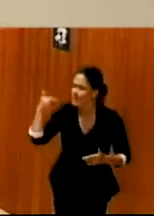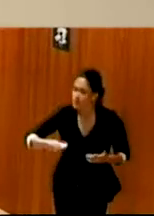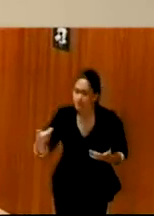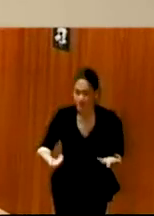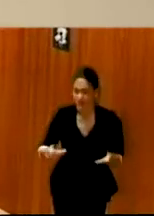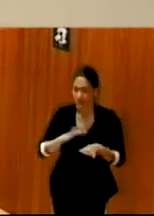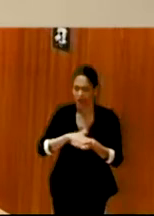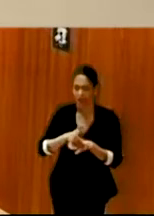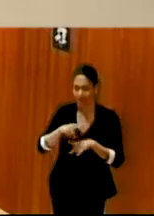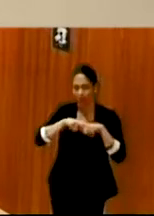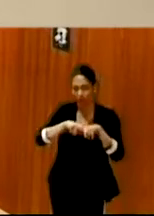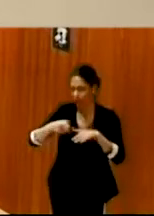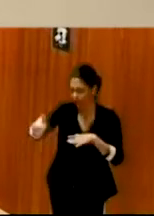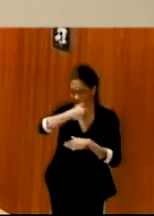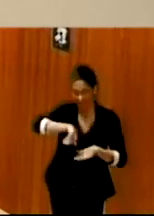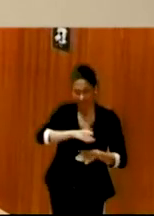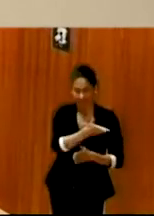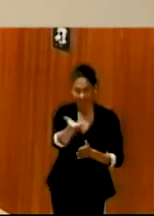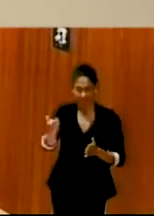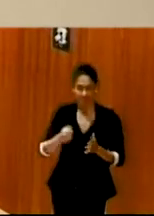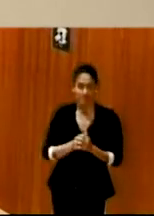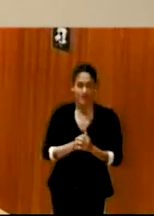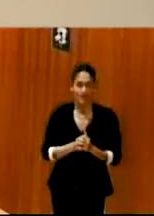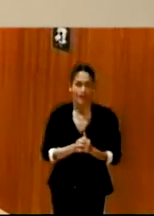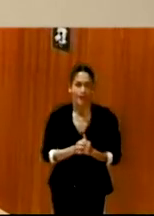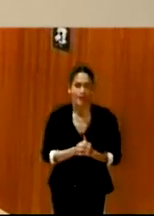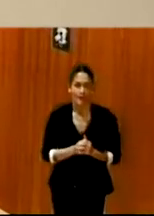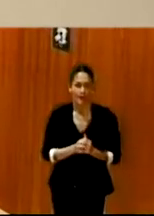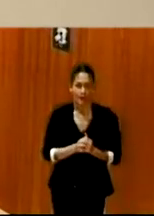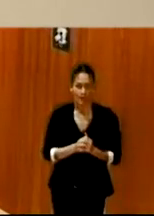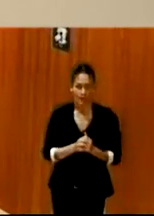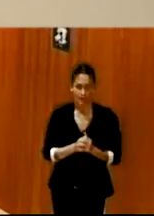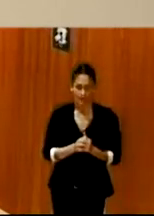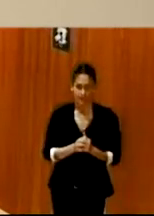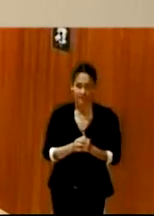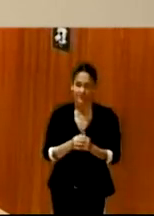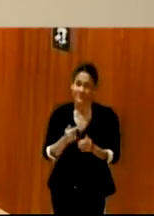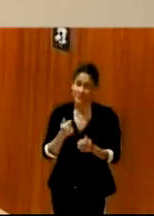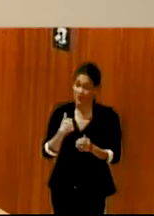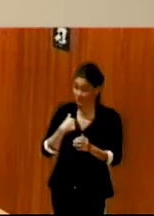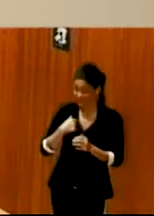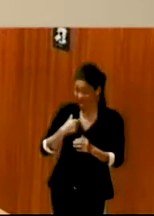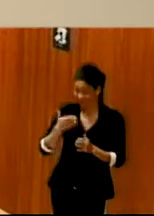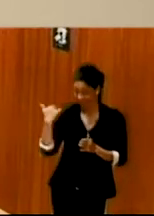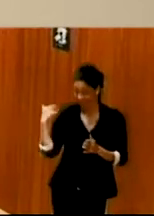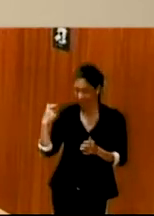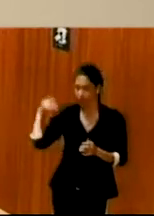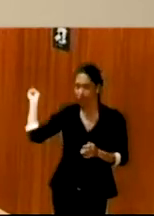hablando con un amigo de camino cuando venía de Bilbao y